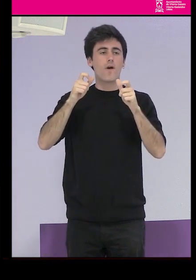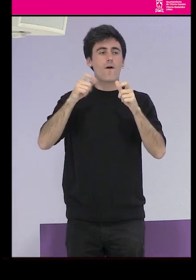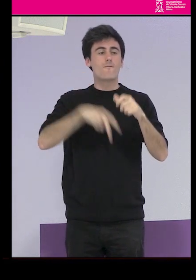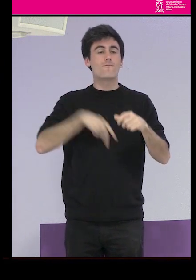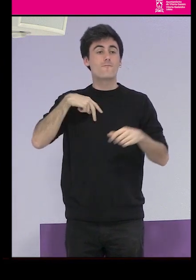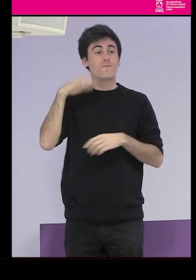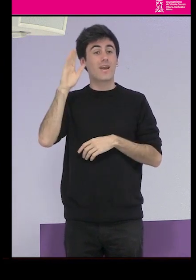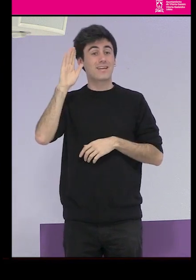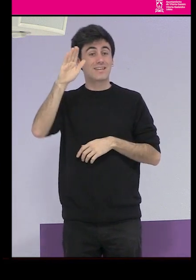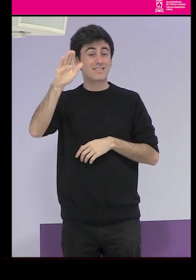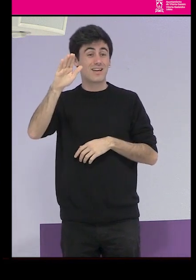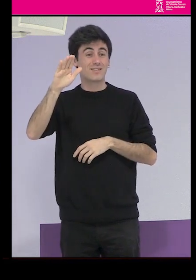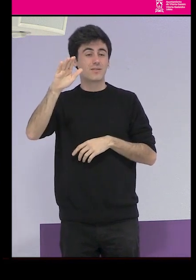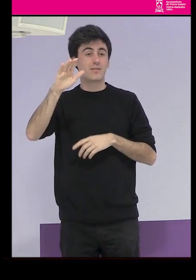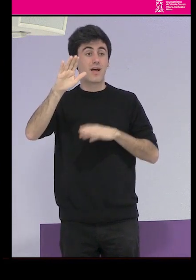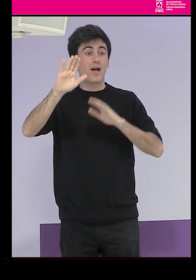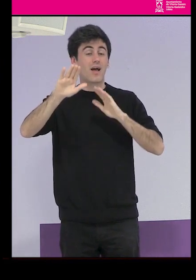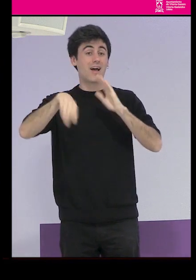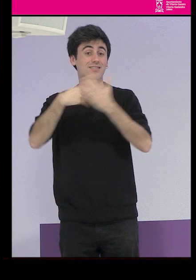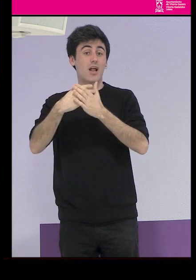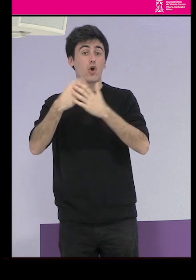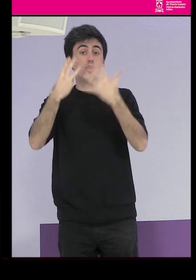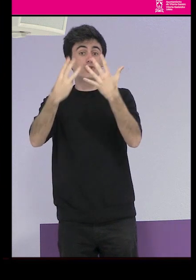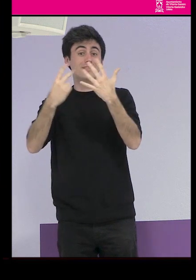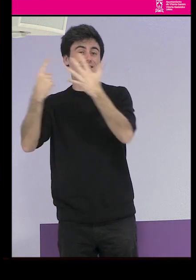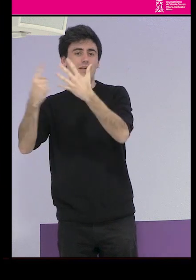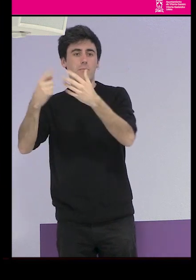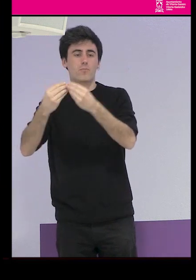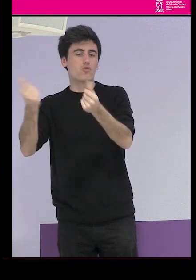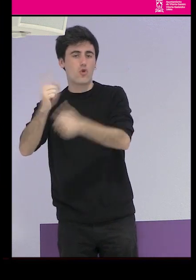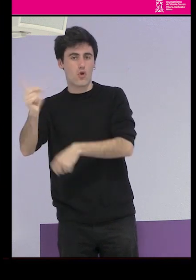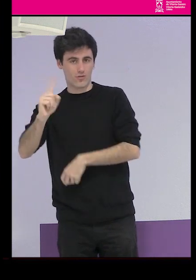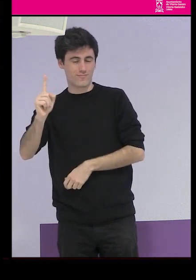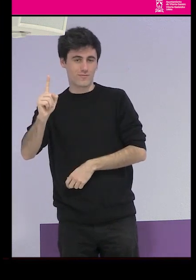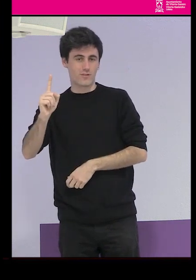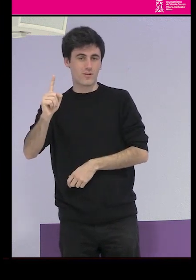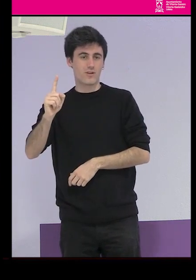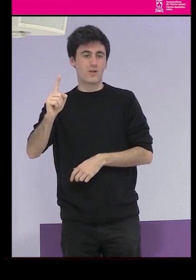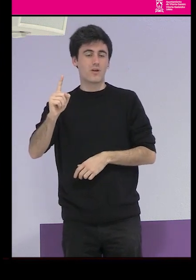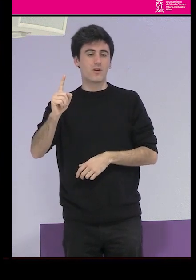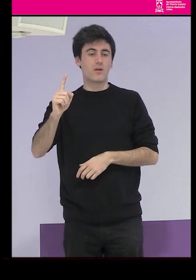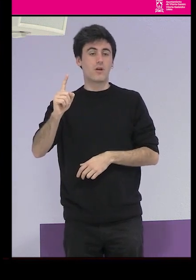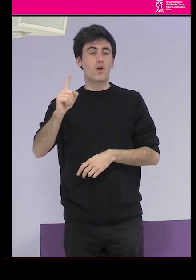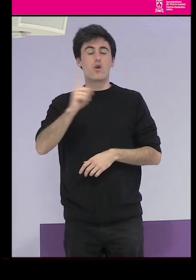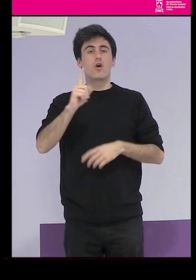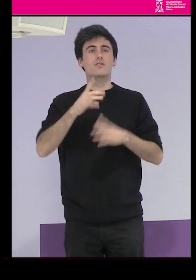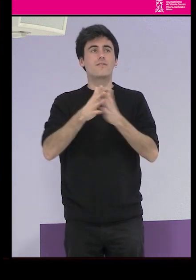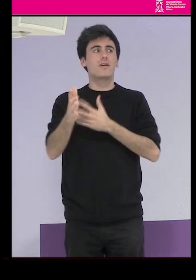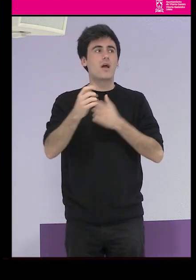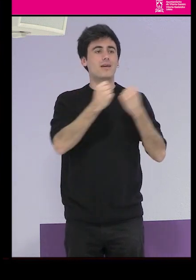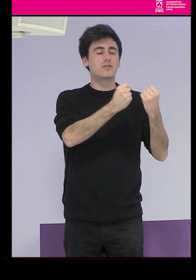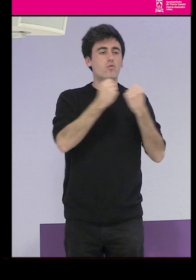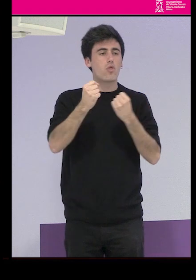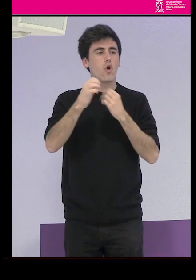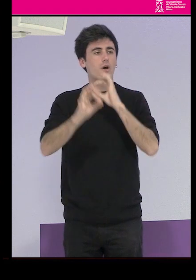porque no desaparece por completo hasta el año 86. Y tampoco es una institución o un organismo o una estructura, yo no acabo de tener